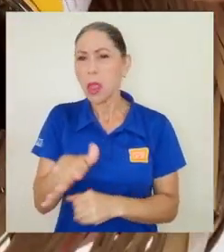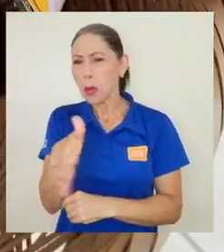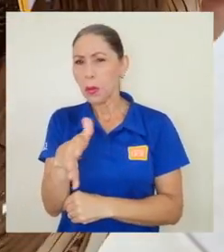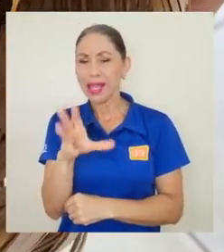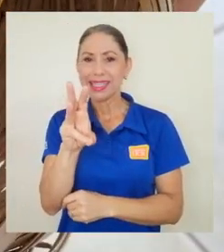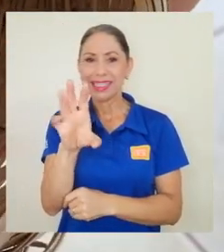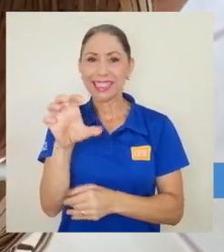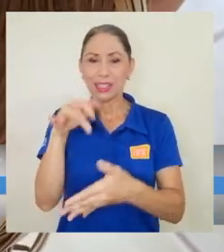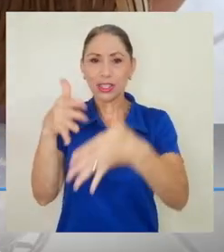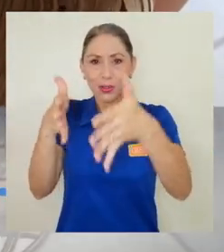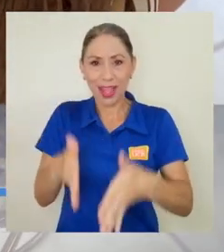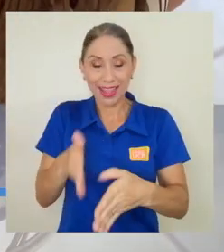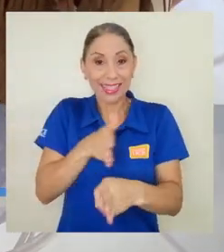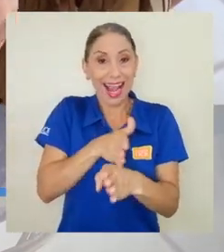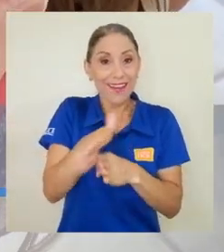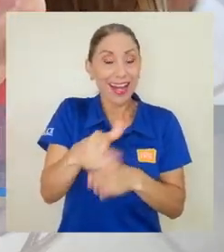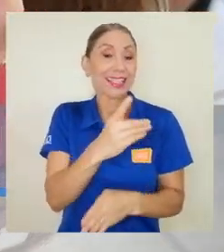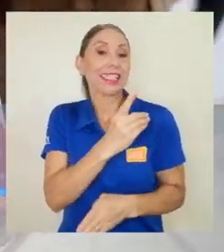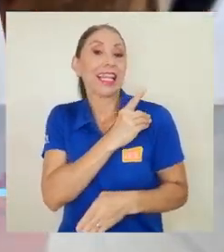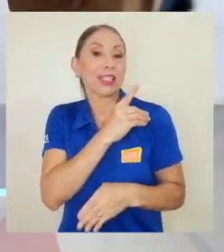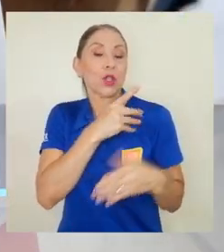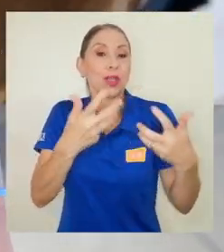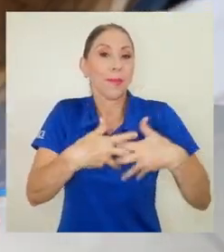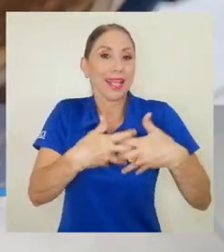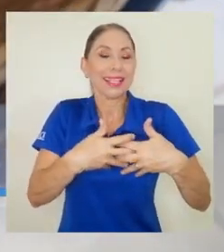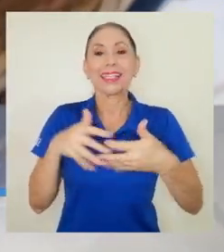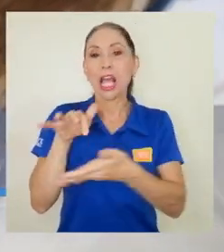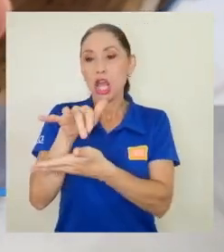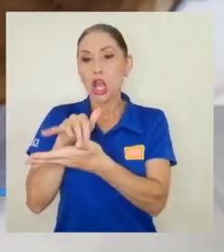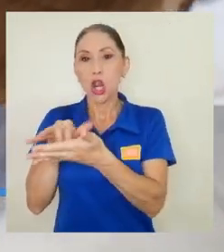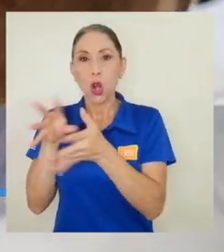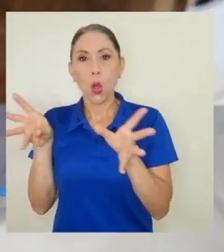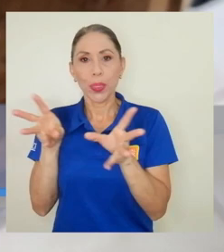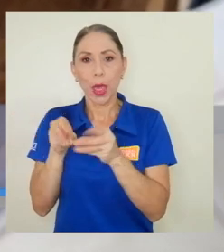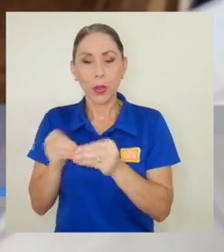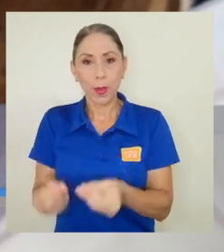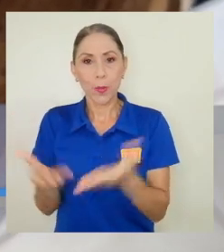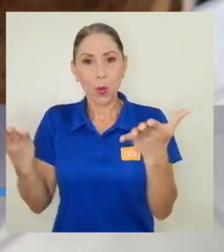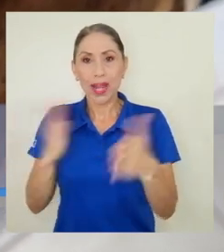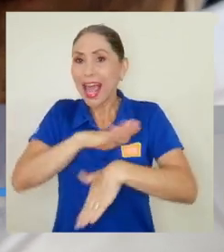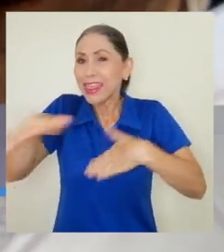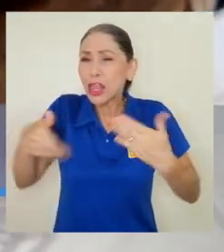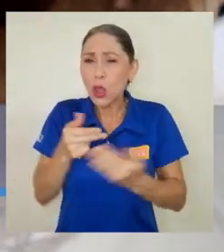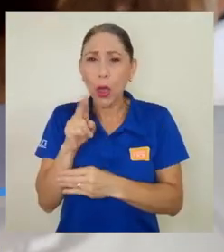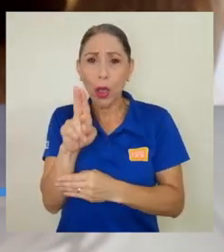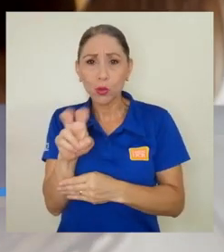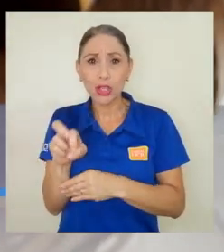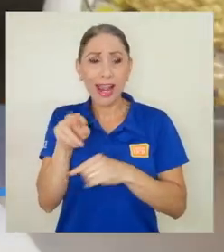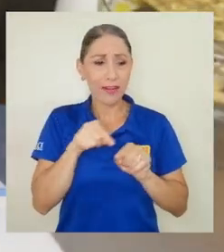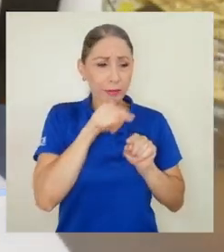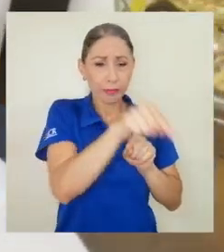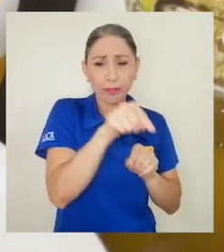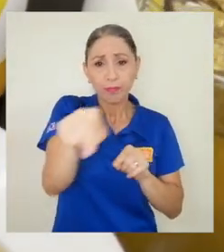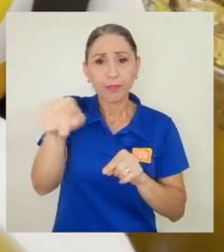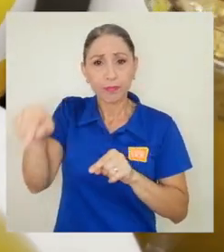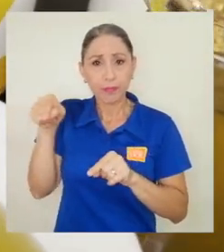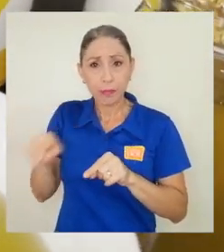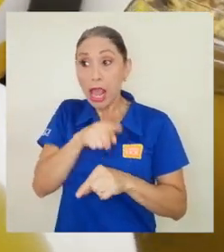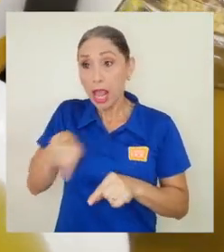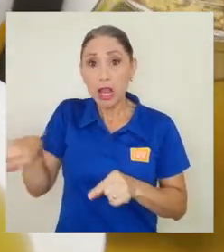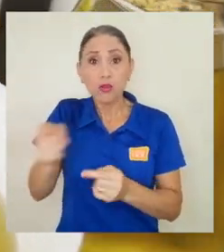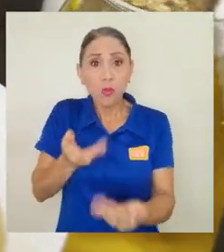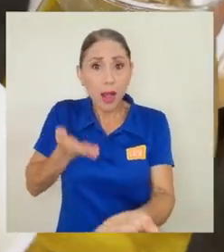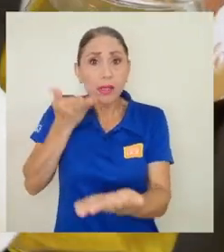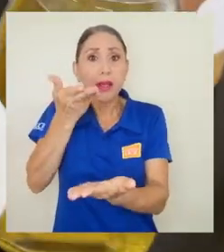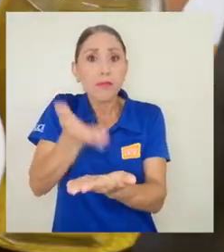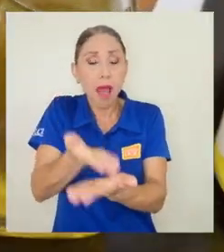Alrededor de 600 estudiantes de las carreras de Dirección de Empresas y Contaduría Pública de todas las sedes y recintos presentaron sus propuestas